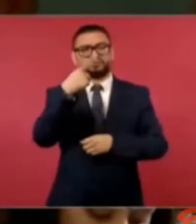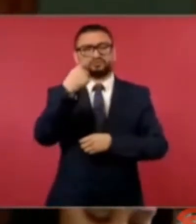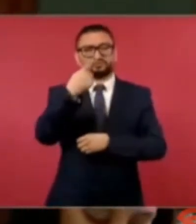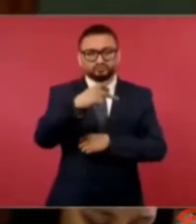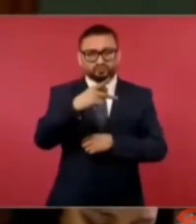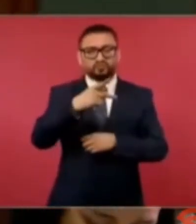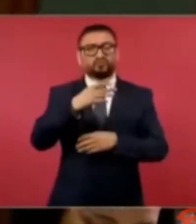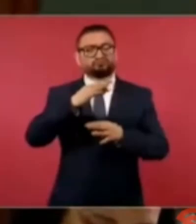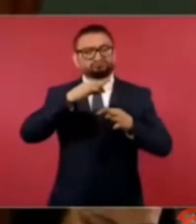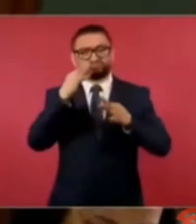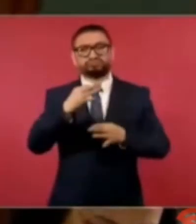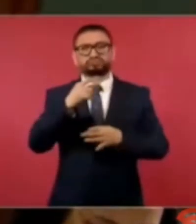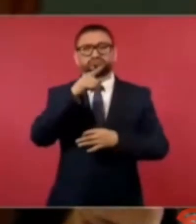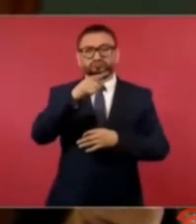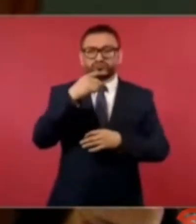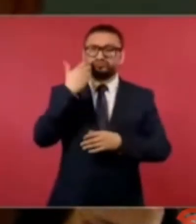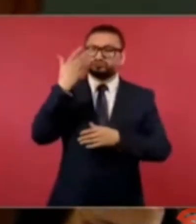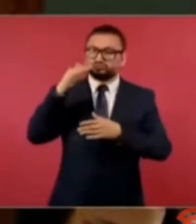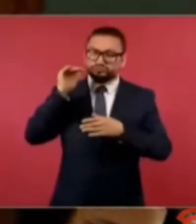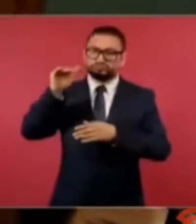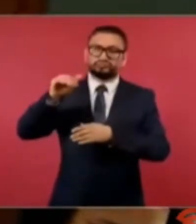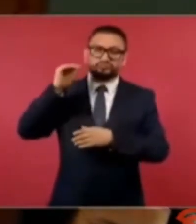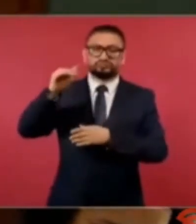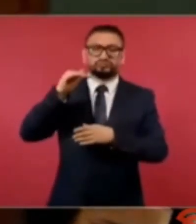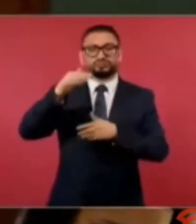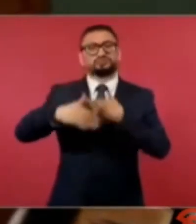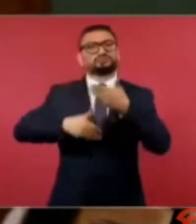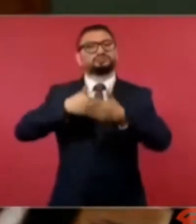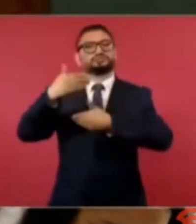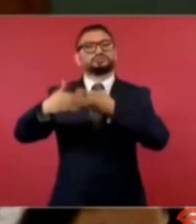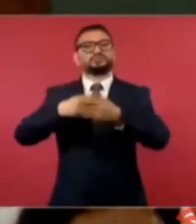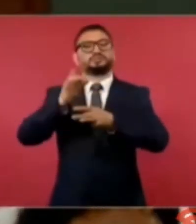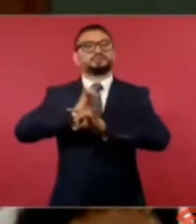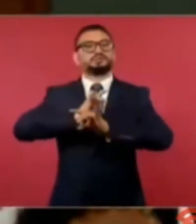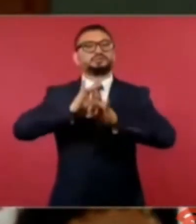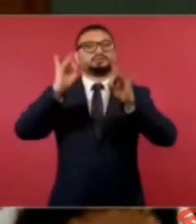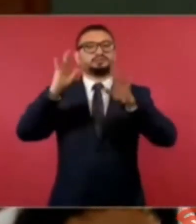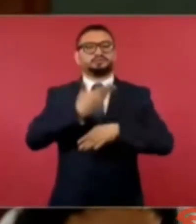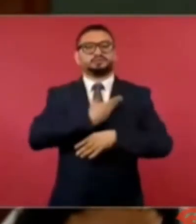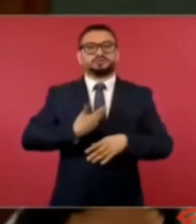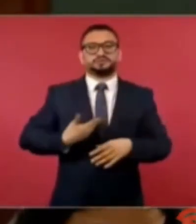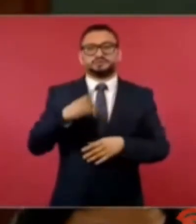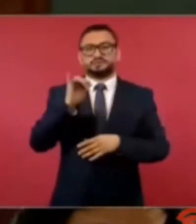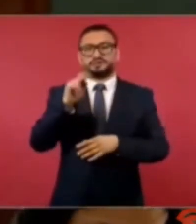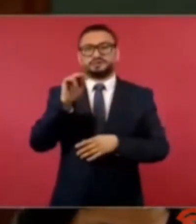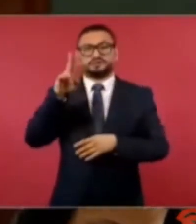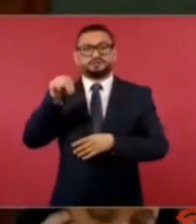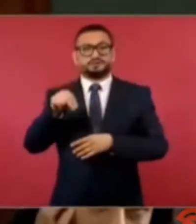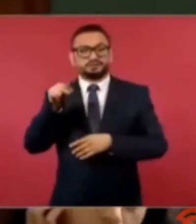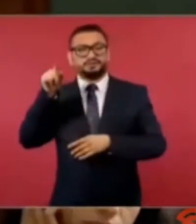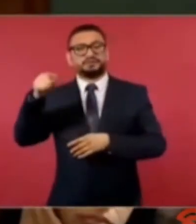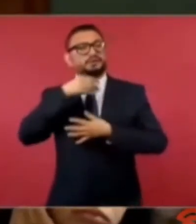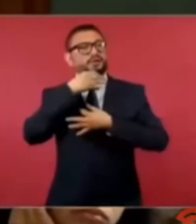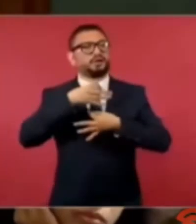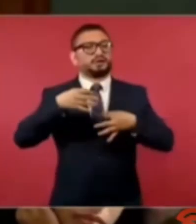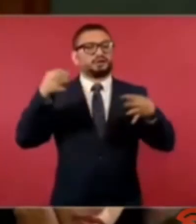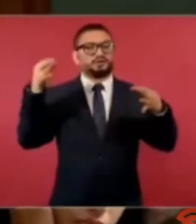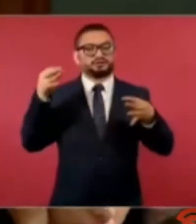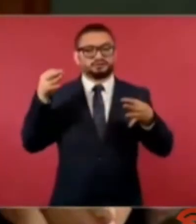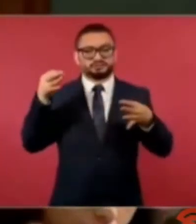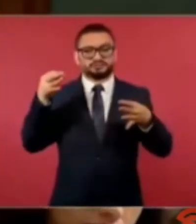su convicción, su insistencia, lleve el día de hoy al presidente Joe Biden a anunciar este